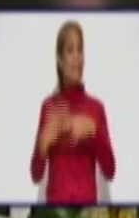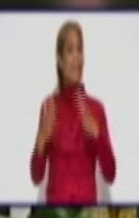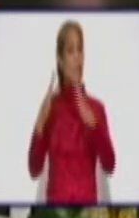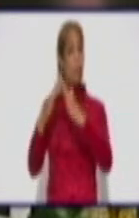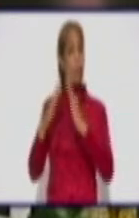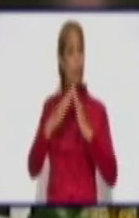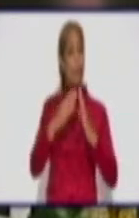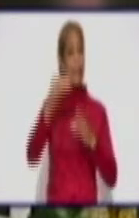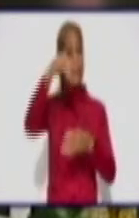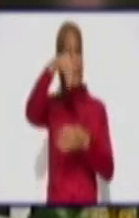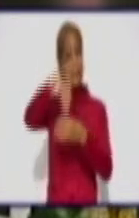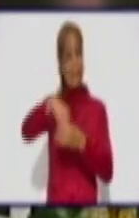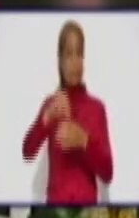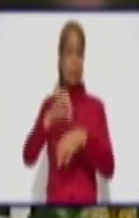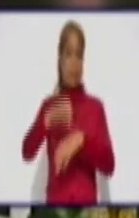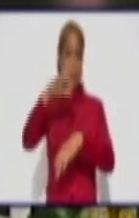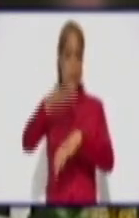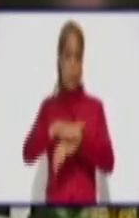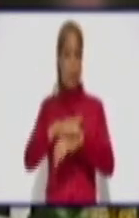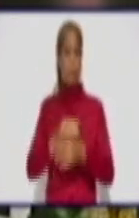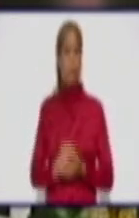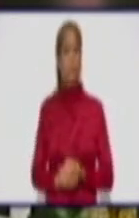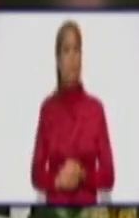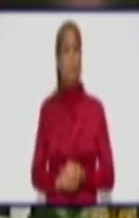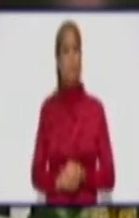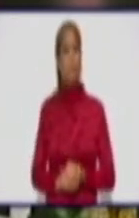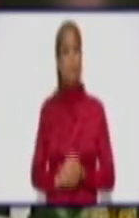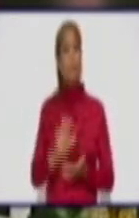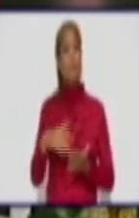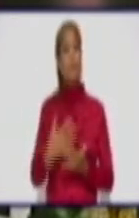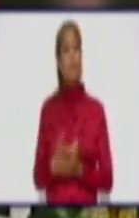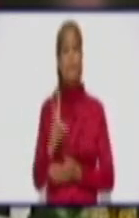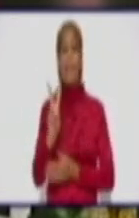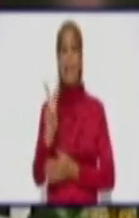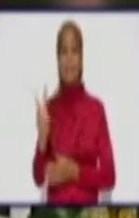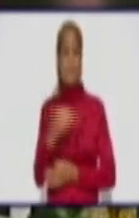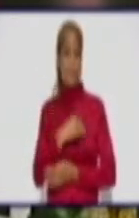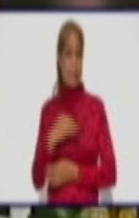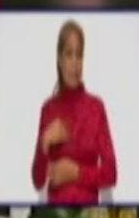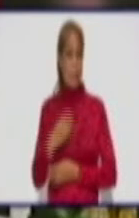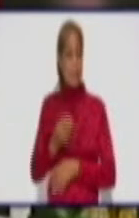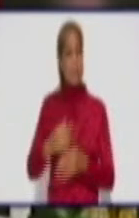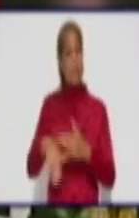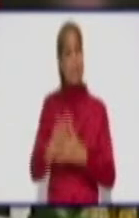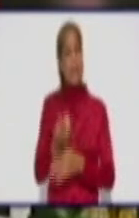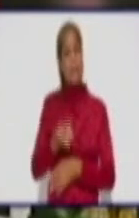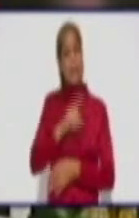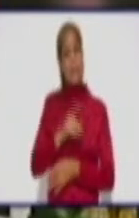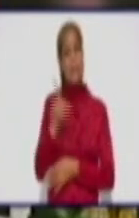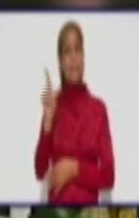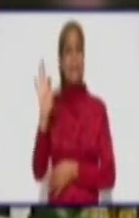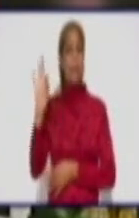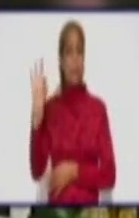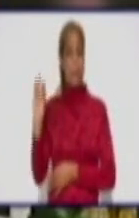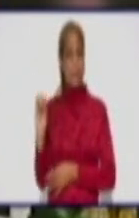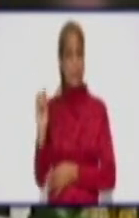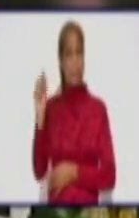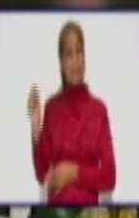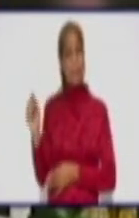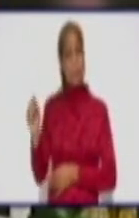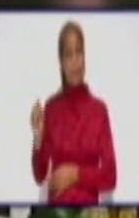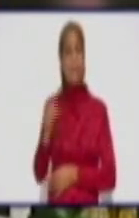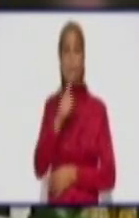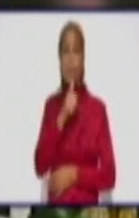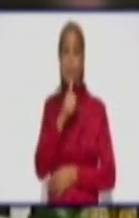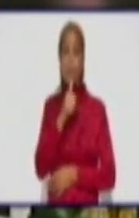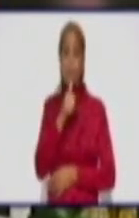municipio. De la pesquisa, en el día de ayer fueron 180 pacientes sospechosos, como ven, a